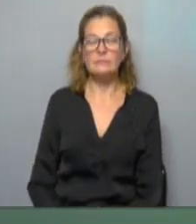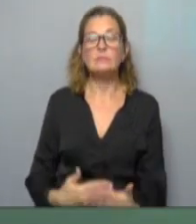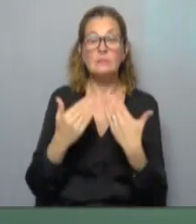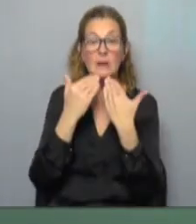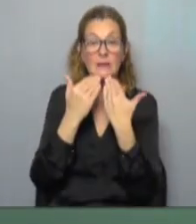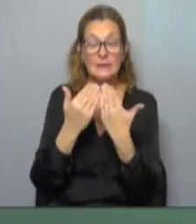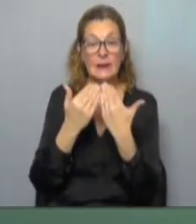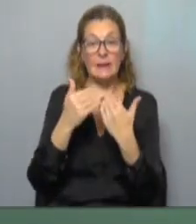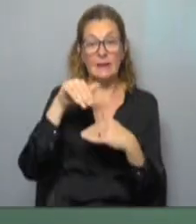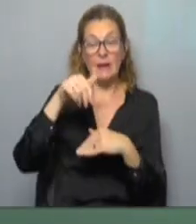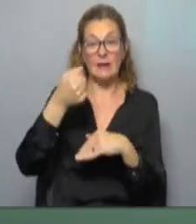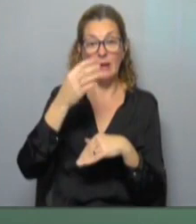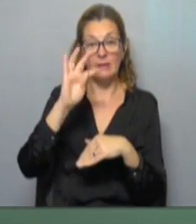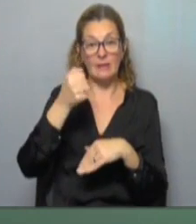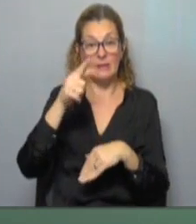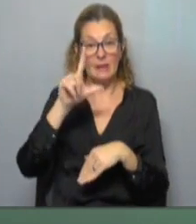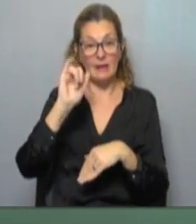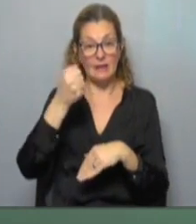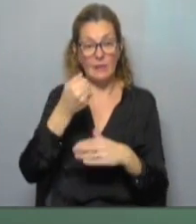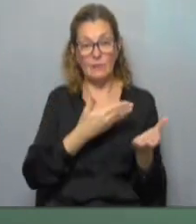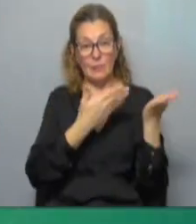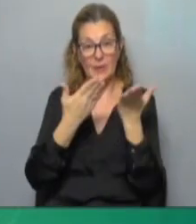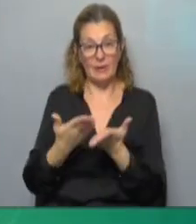Ahora móvil de Natalia de Brum. ¿Cómo te va, Nati? Bienvenida.